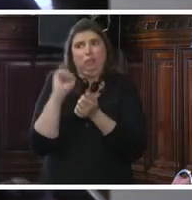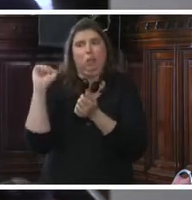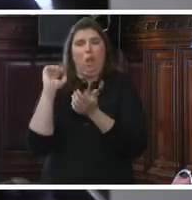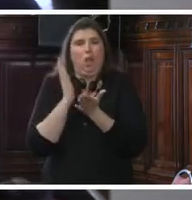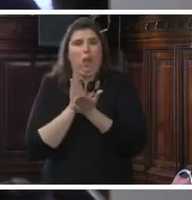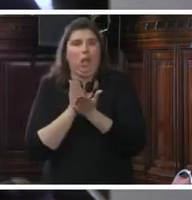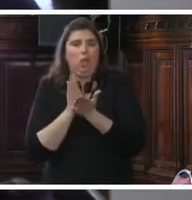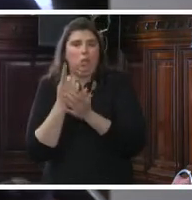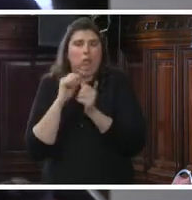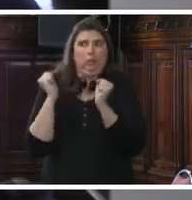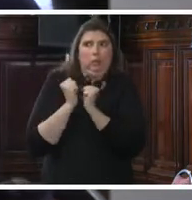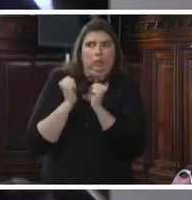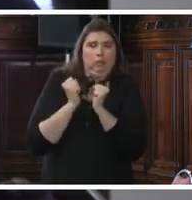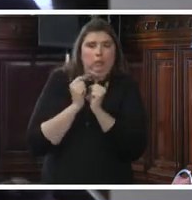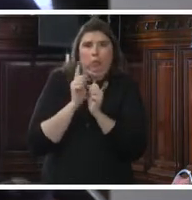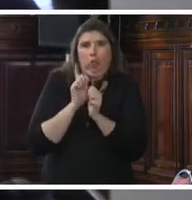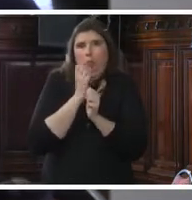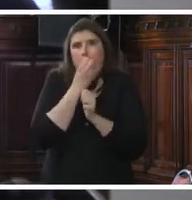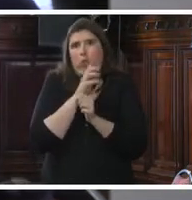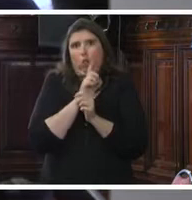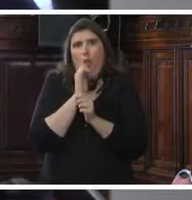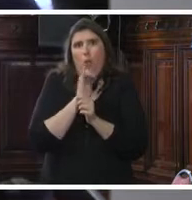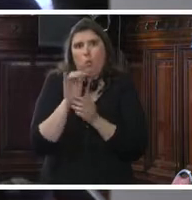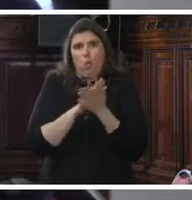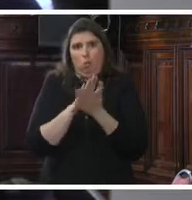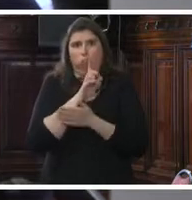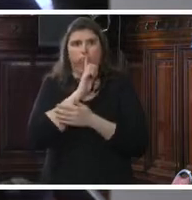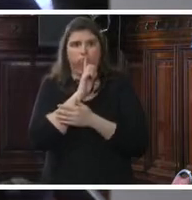del no retorno, del no development.